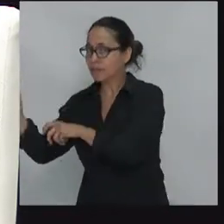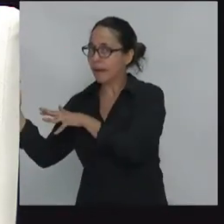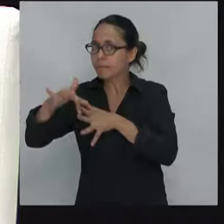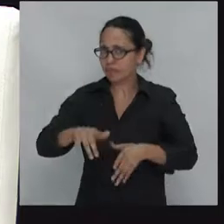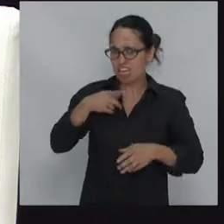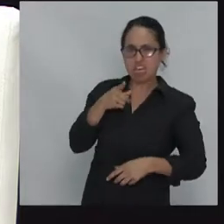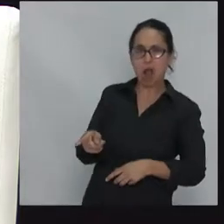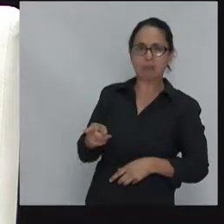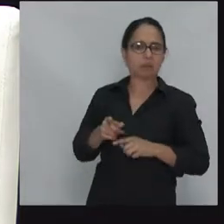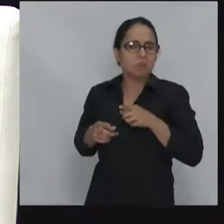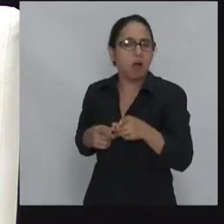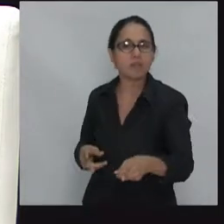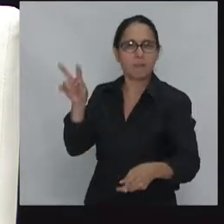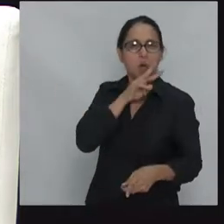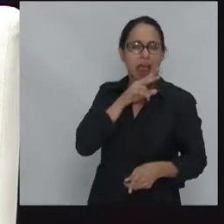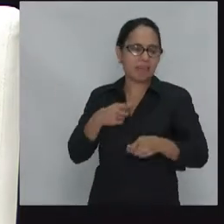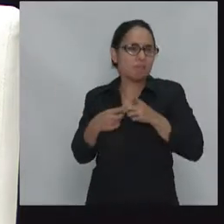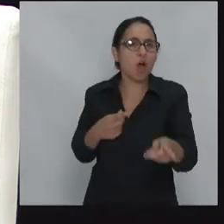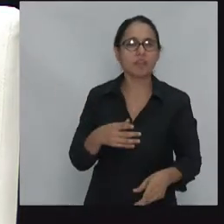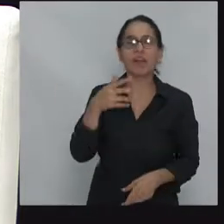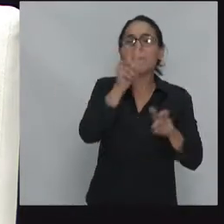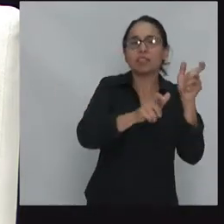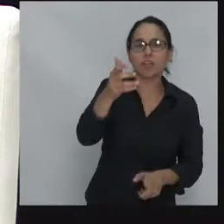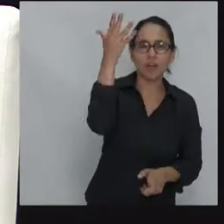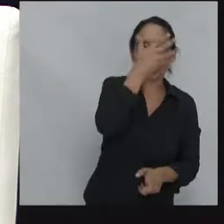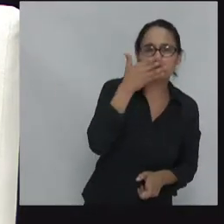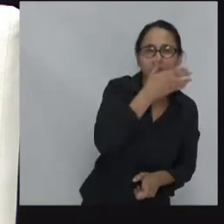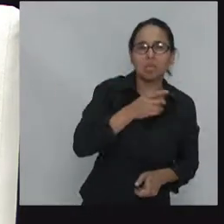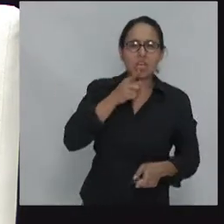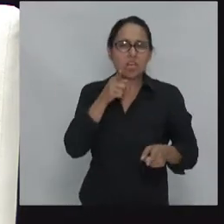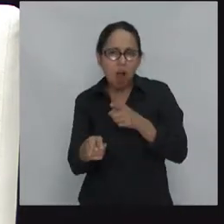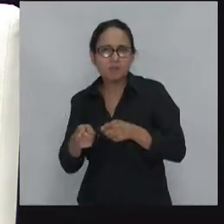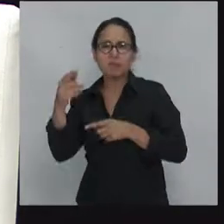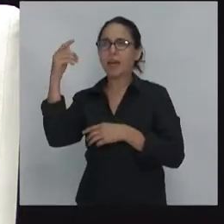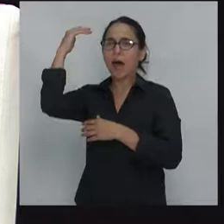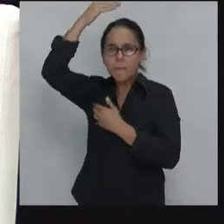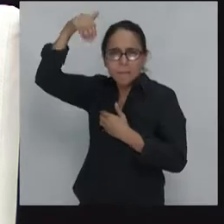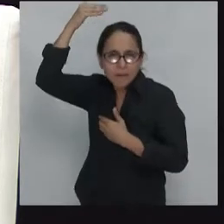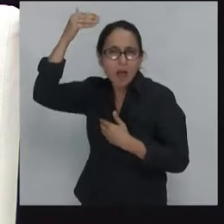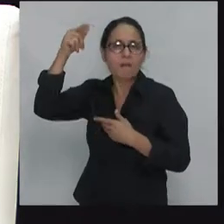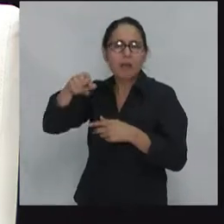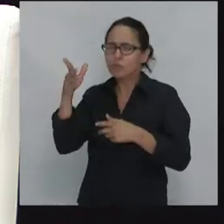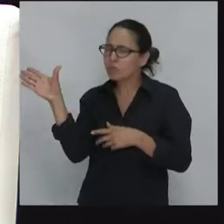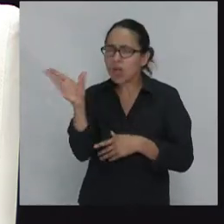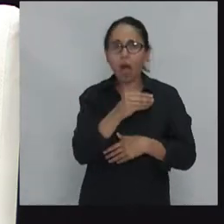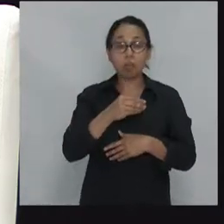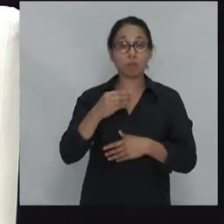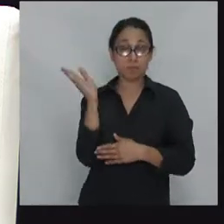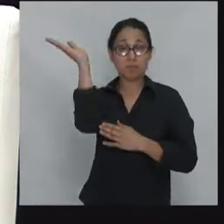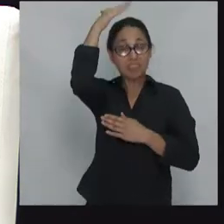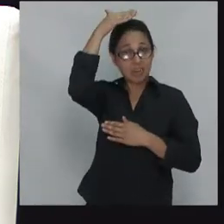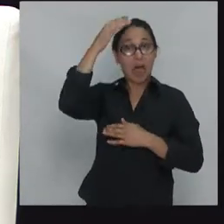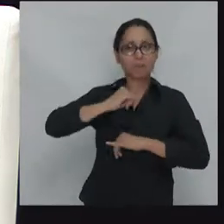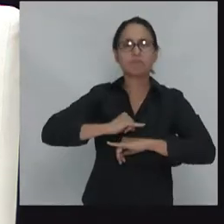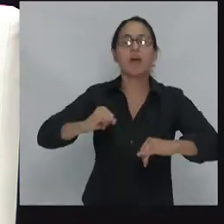a los afroamericanos, a los musulmanes en Estados Unidos, a las minorías. Ese Trump que había propagado un